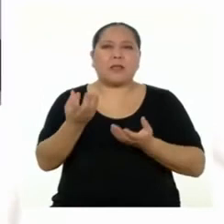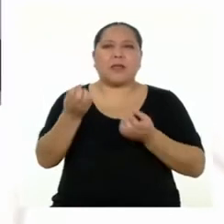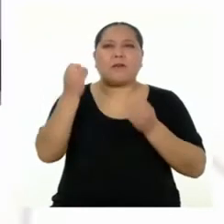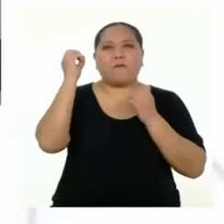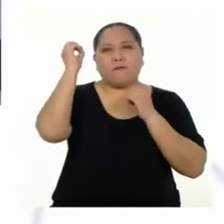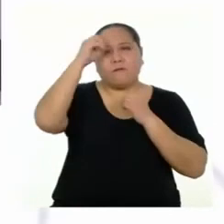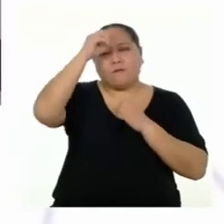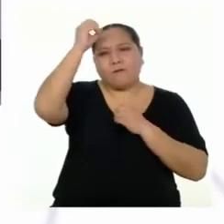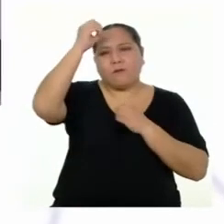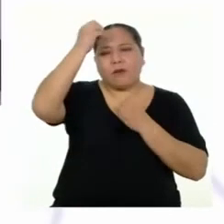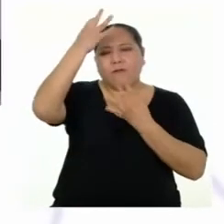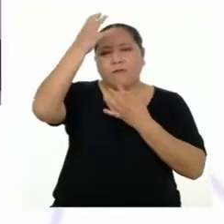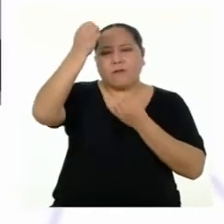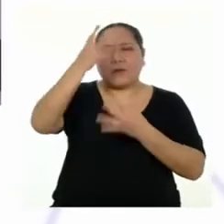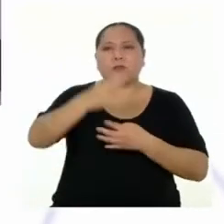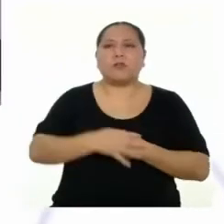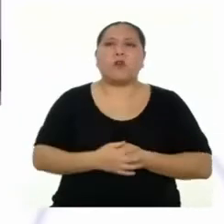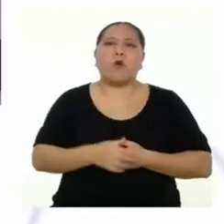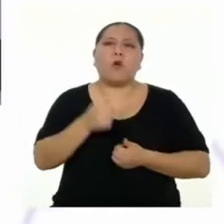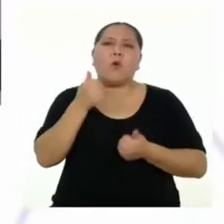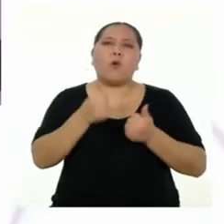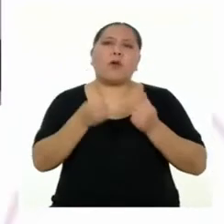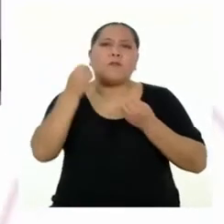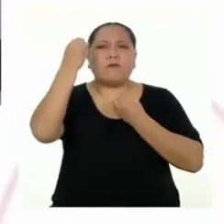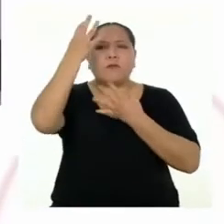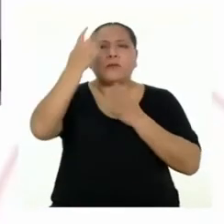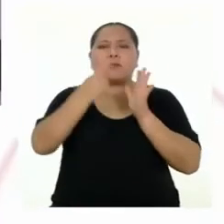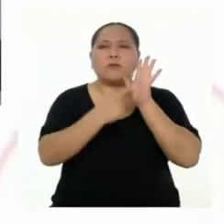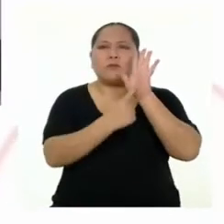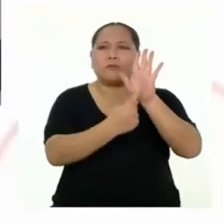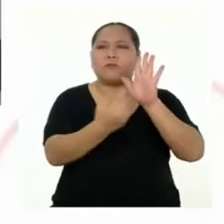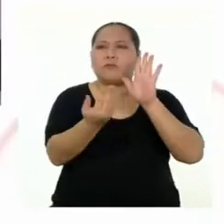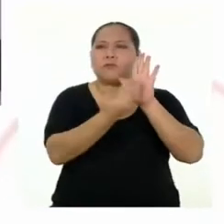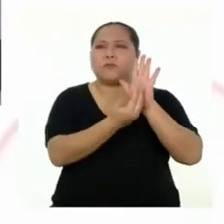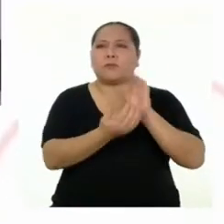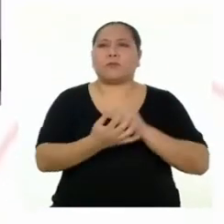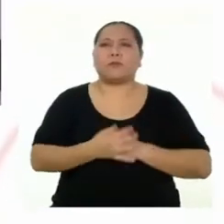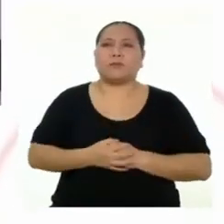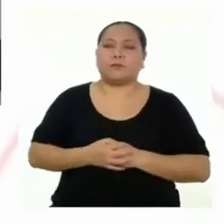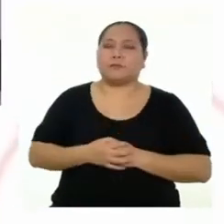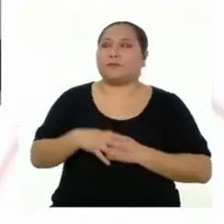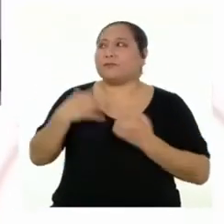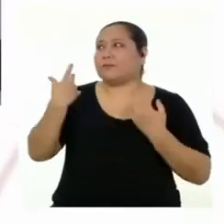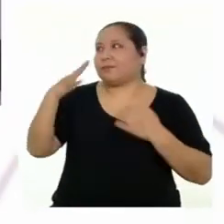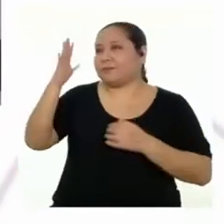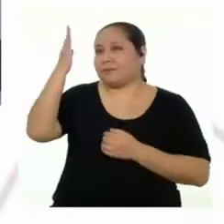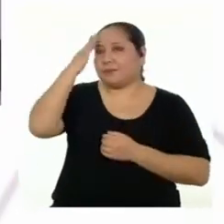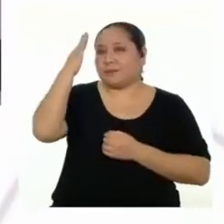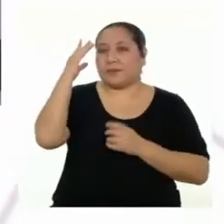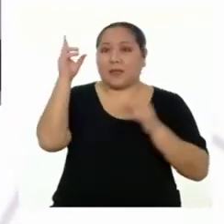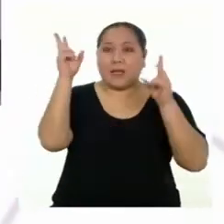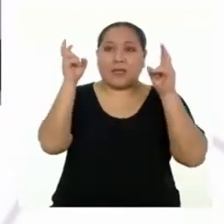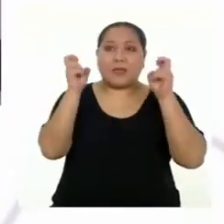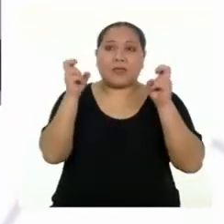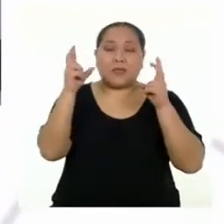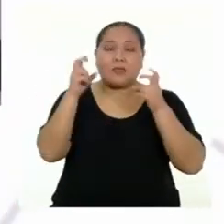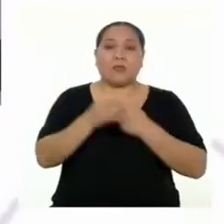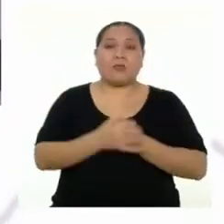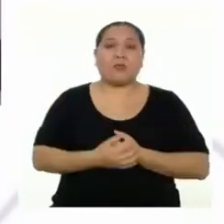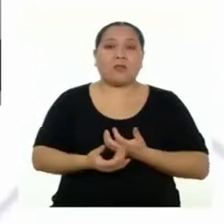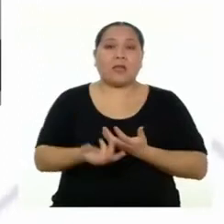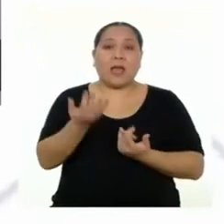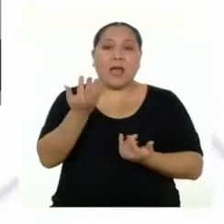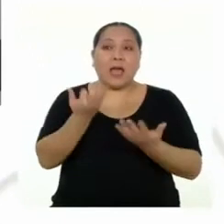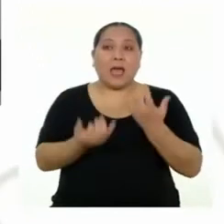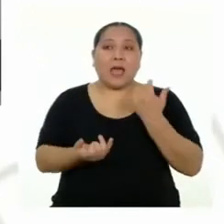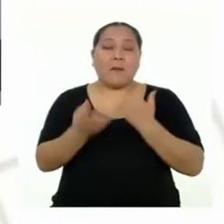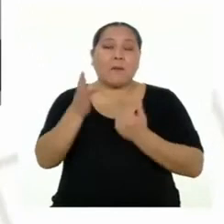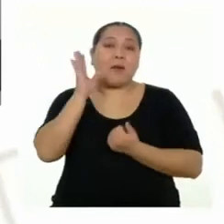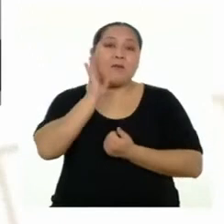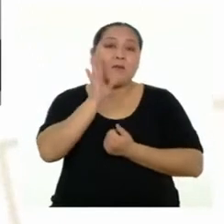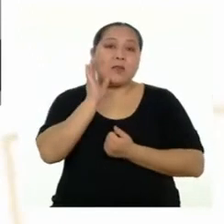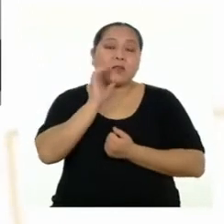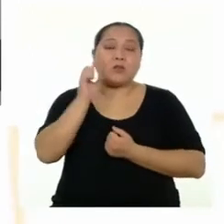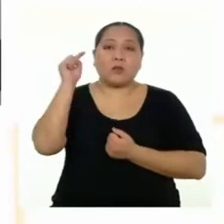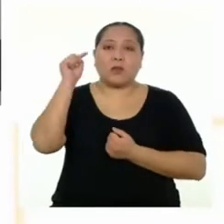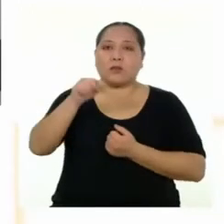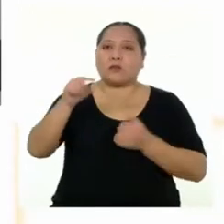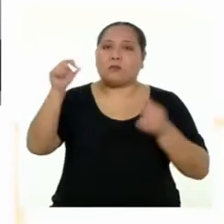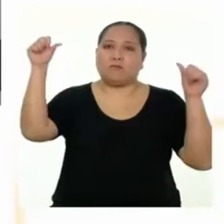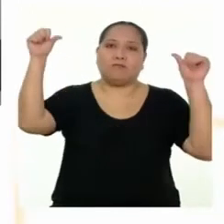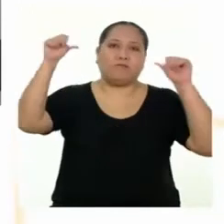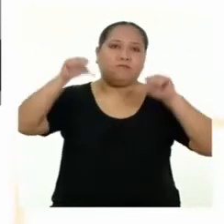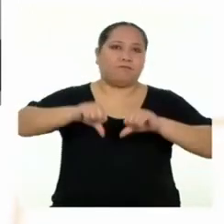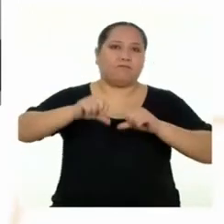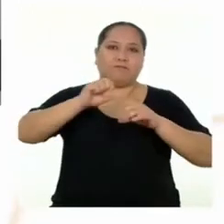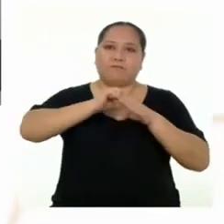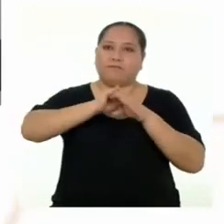¿Qué información se presenta en esta parte? A ver, ya sabemos que el título es... Quemar basura es